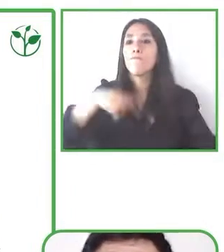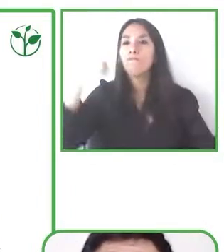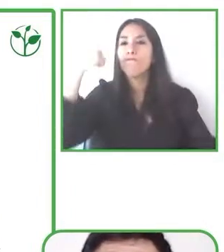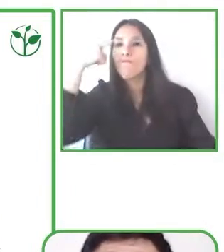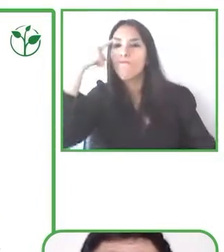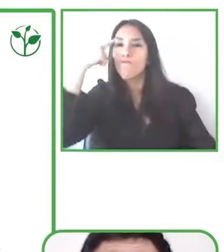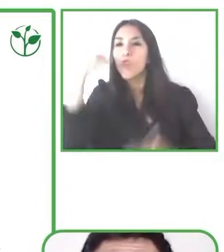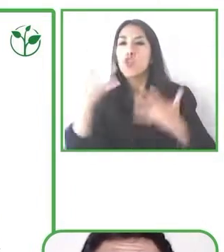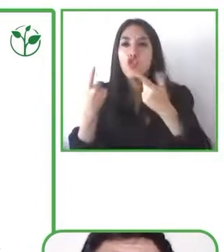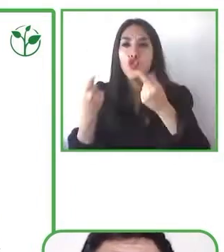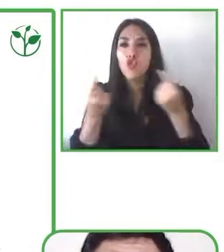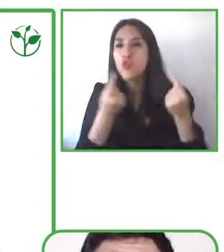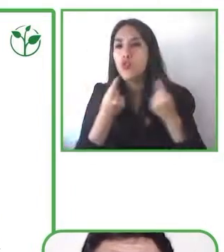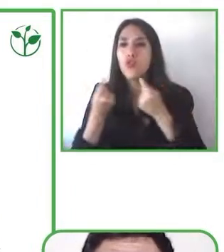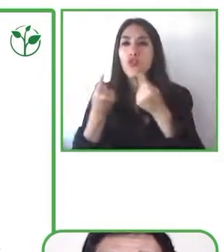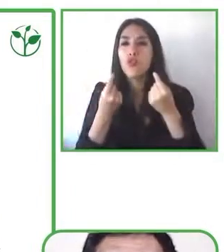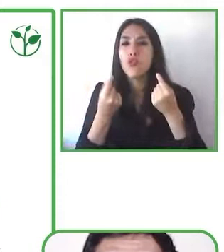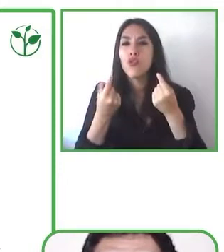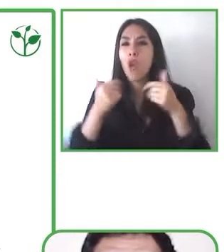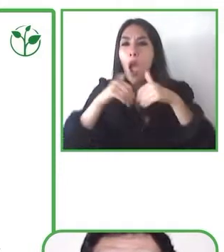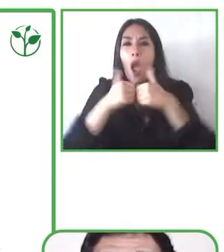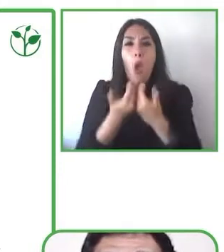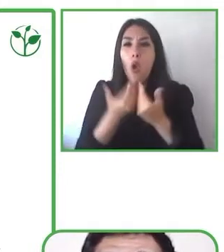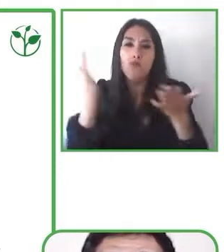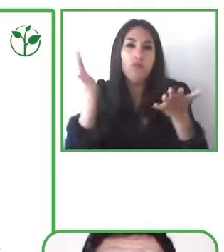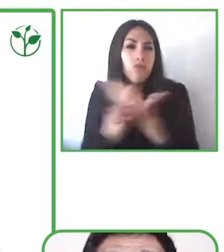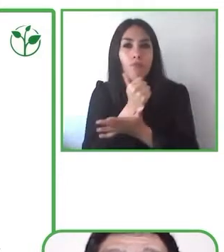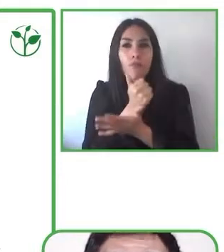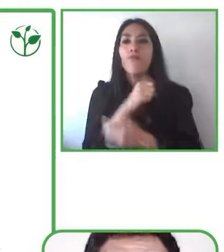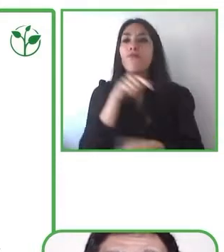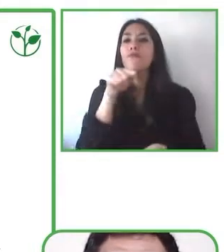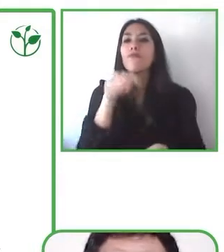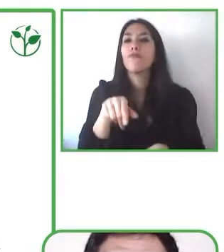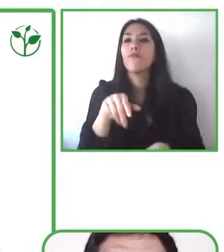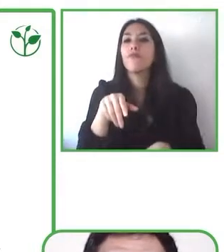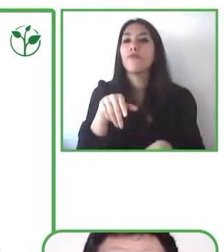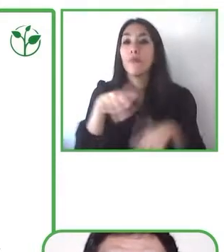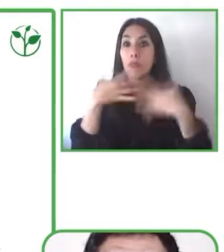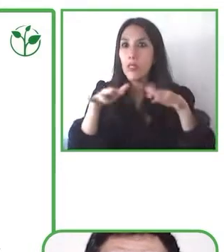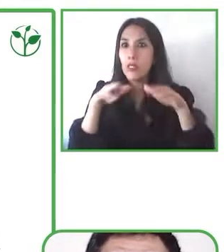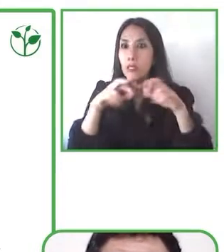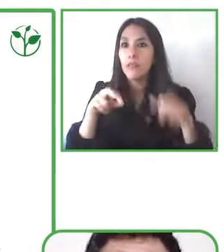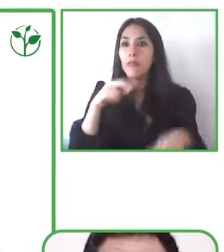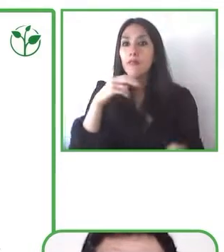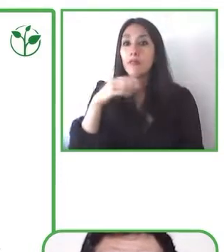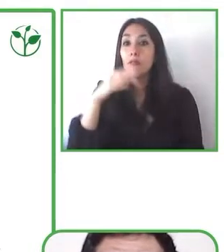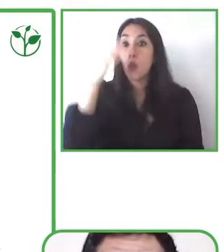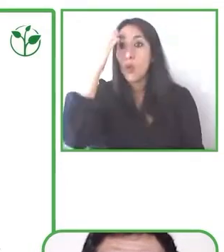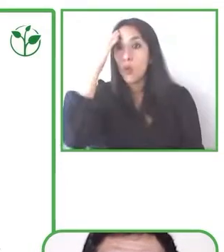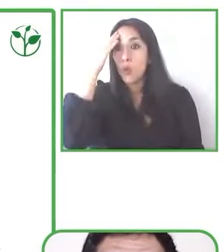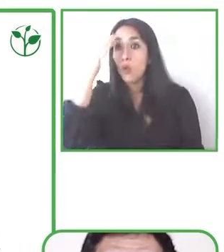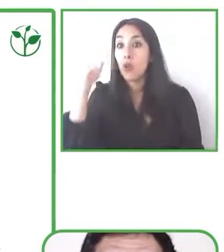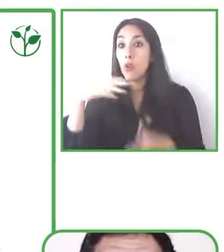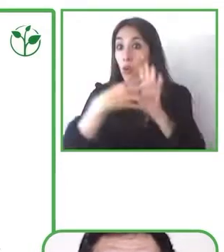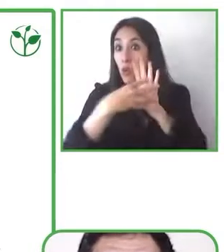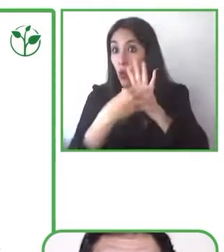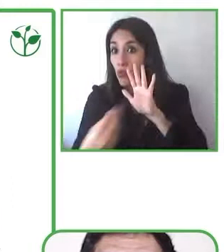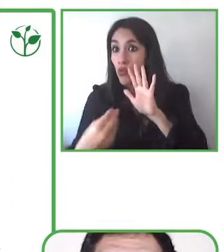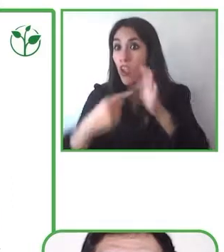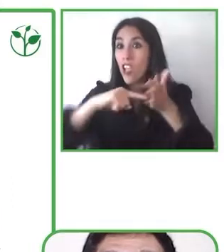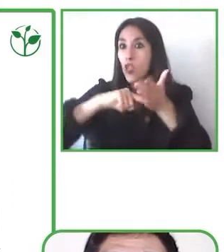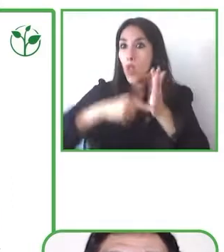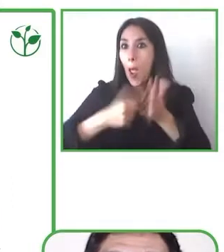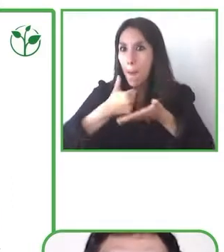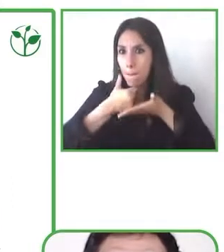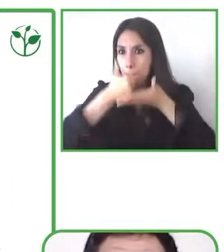modelo tecnológico, pues nos permite primero una mayor adaptabilidad a las necesidades entonces específicas